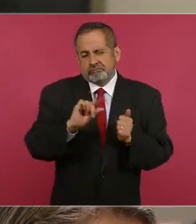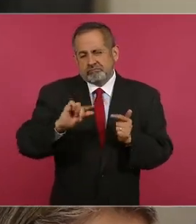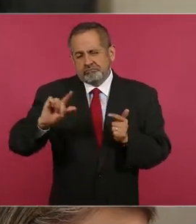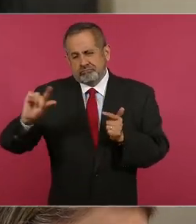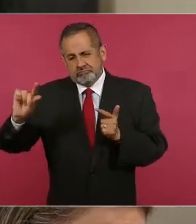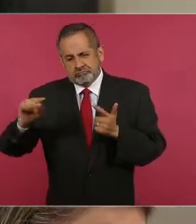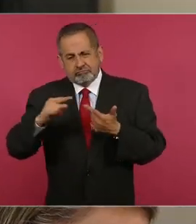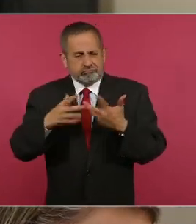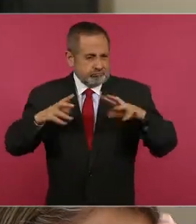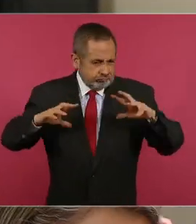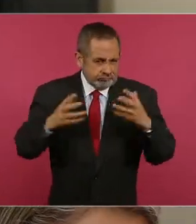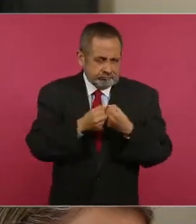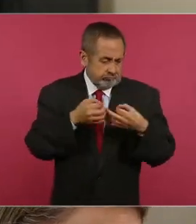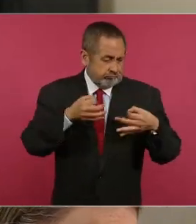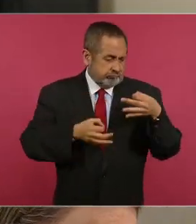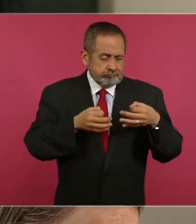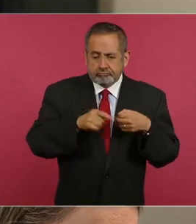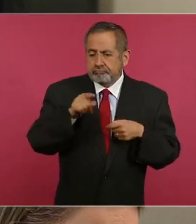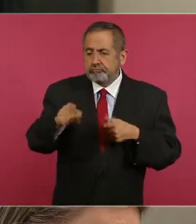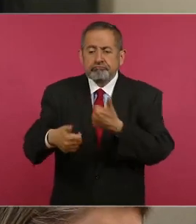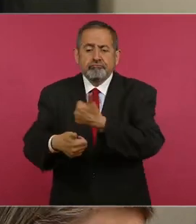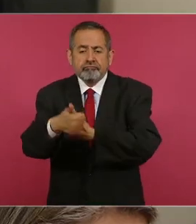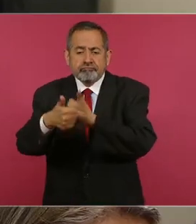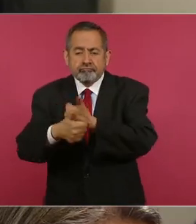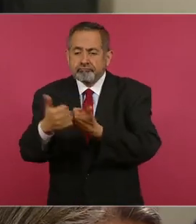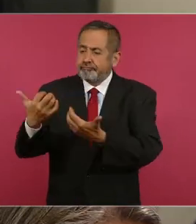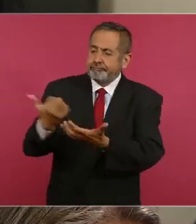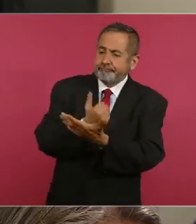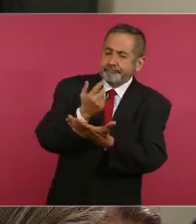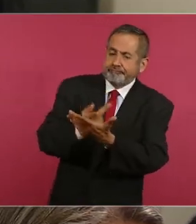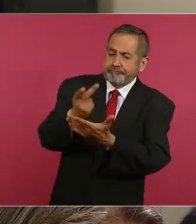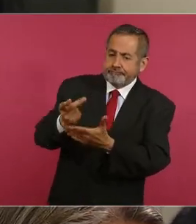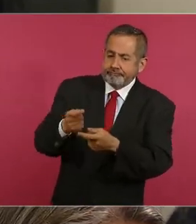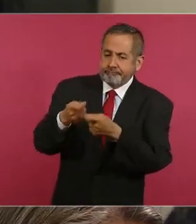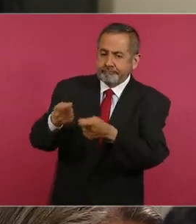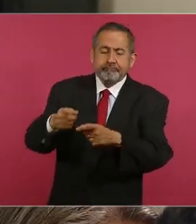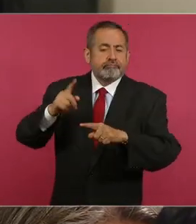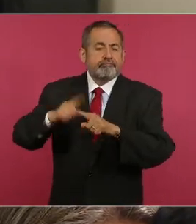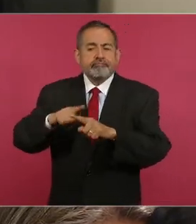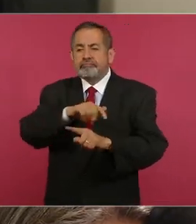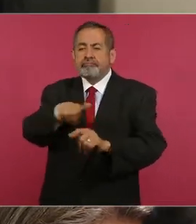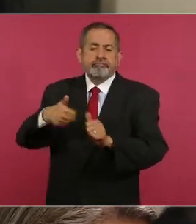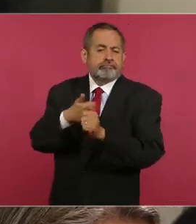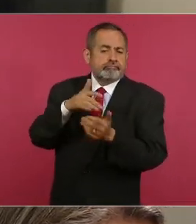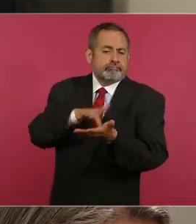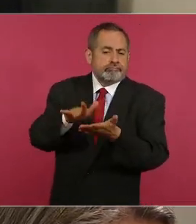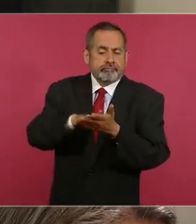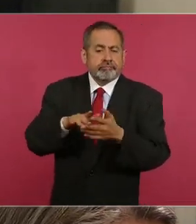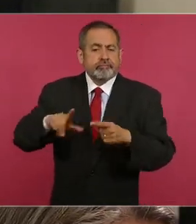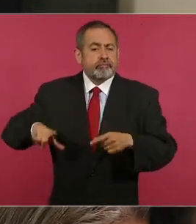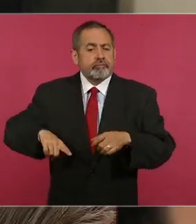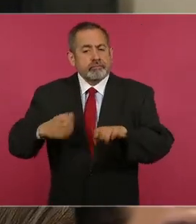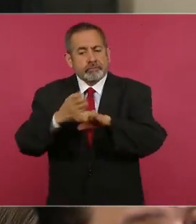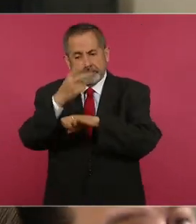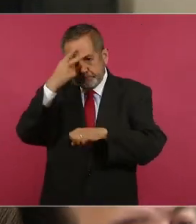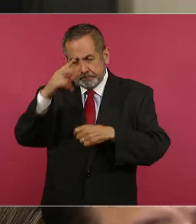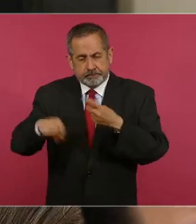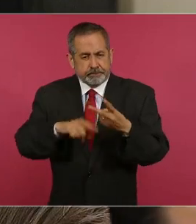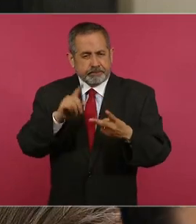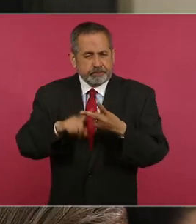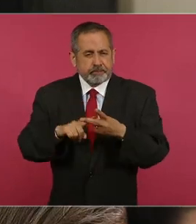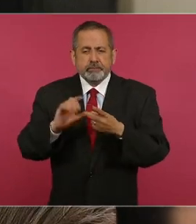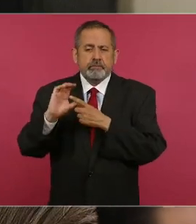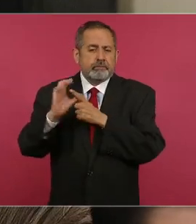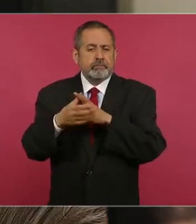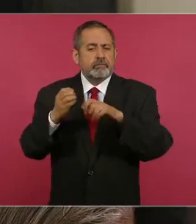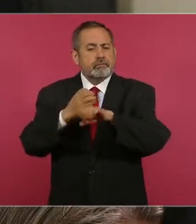confirmar. La propuesta de este certamen cuenta con el respaldo de las siguientes dependencias. Gobierno del Estado de México y la